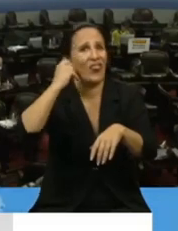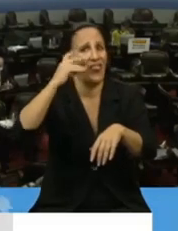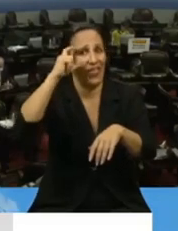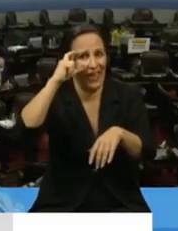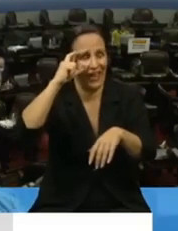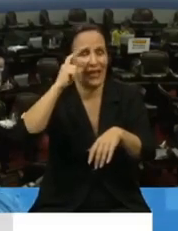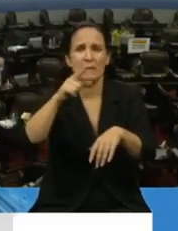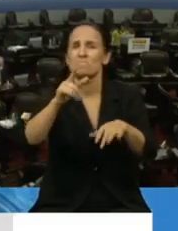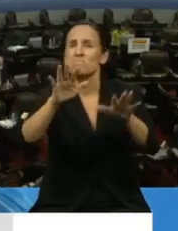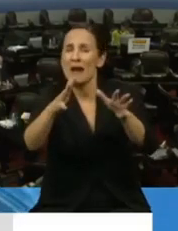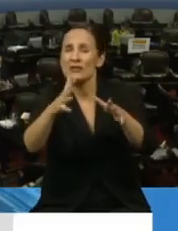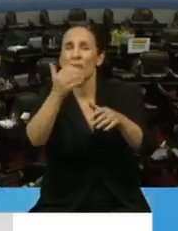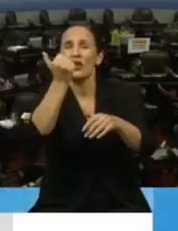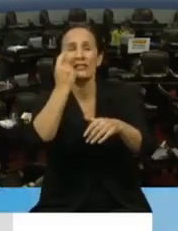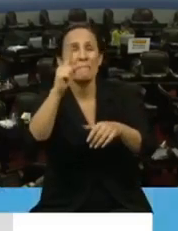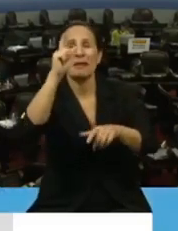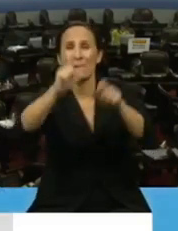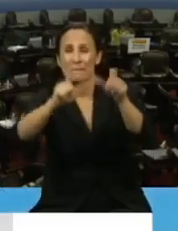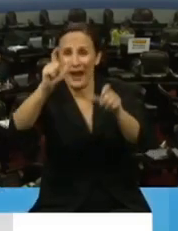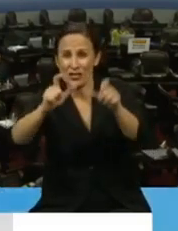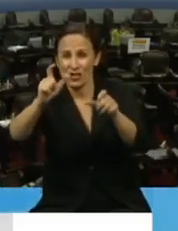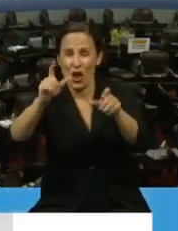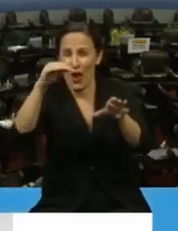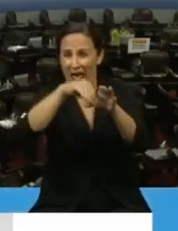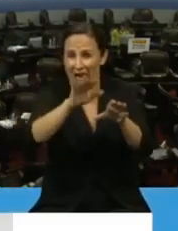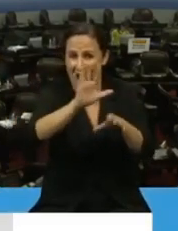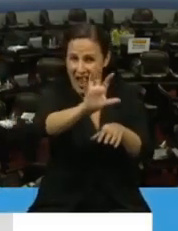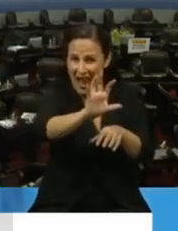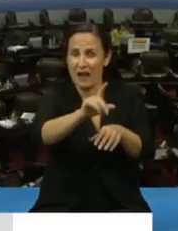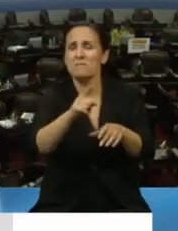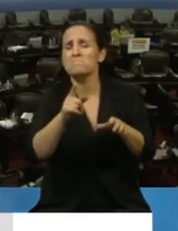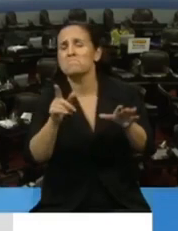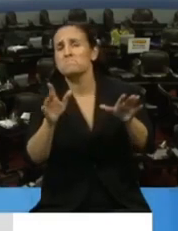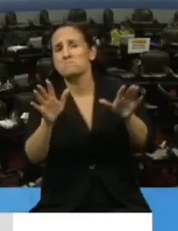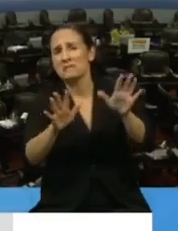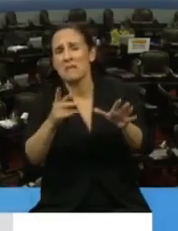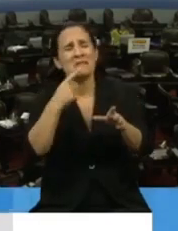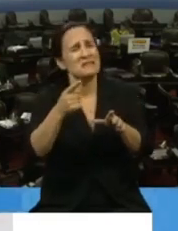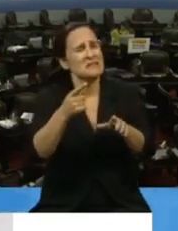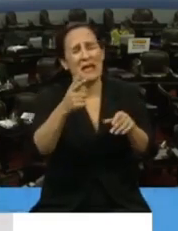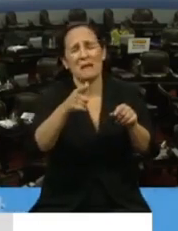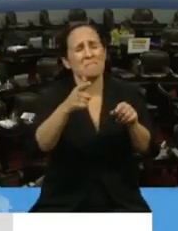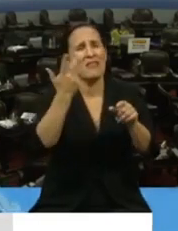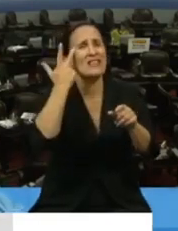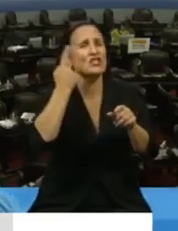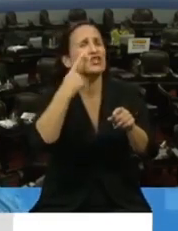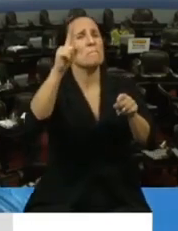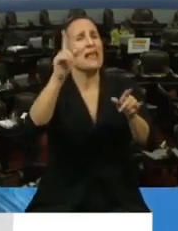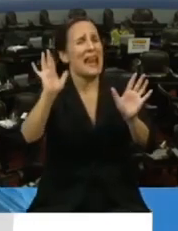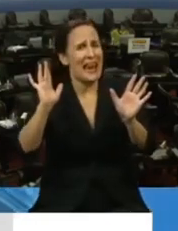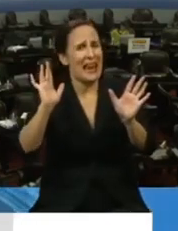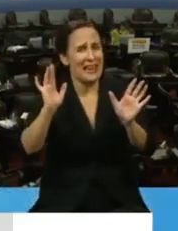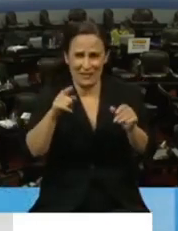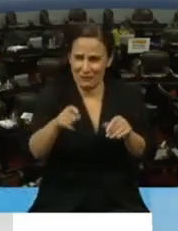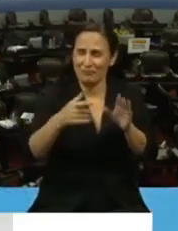unos 6.000 casos, pero los especialistas locales dicen que, o refieren al menos, el triple. Para que se entienda lo que estoy